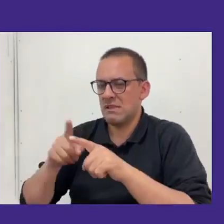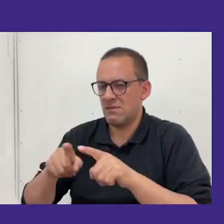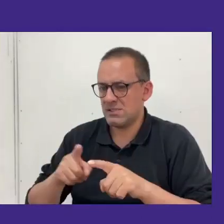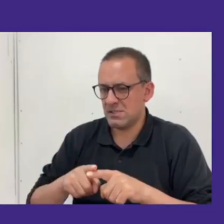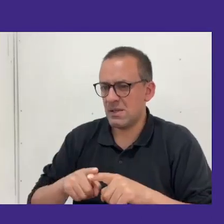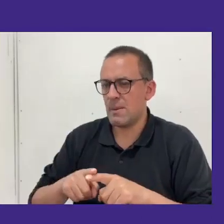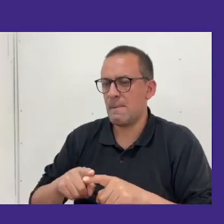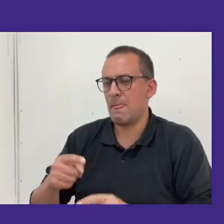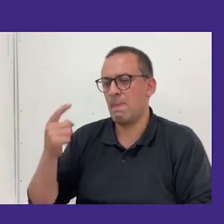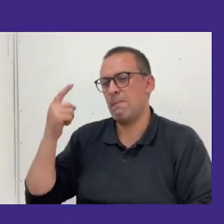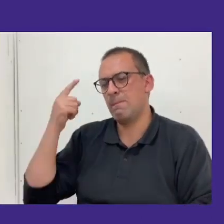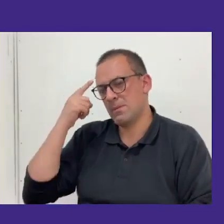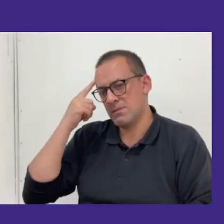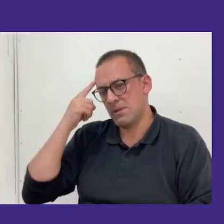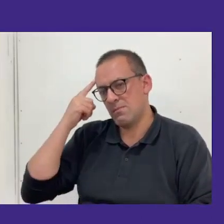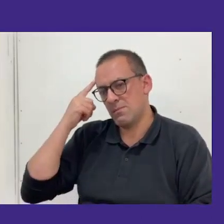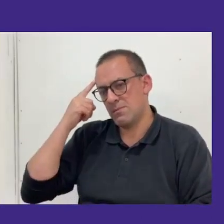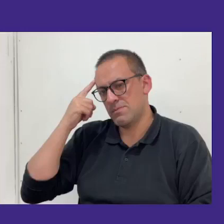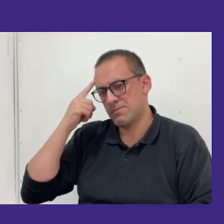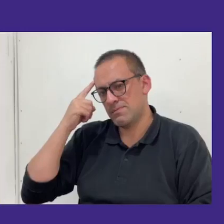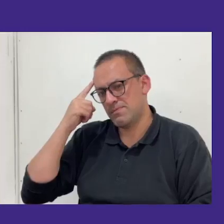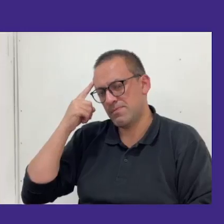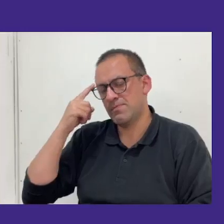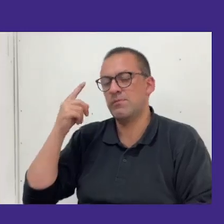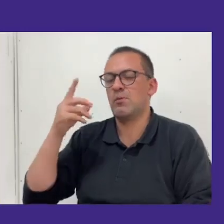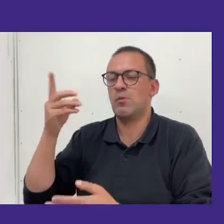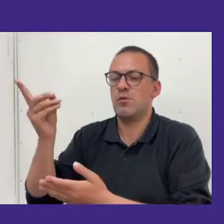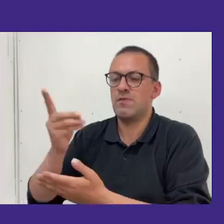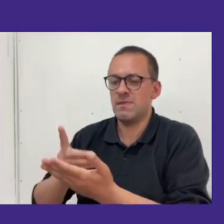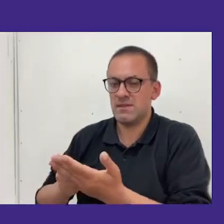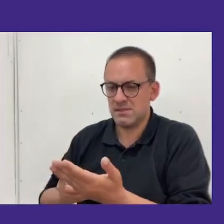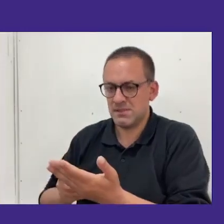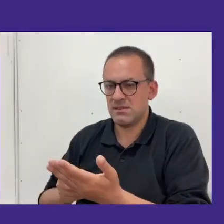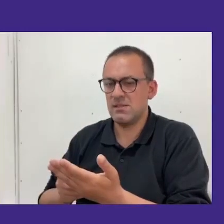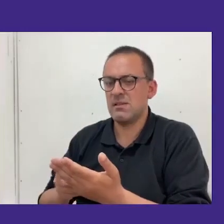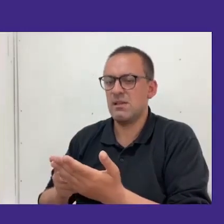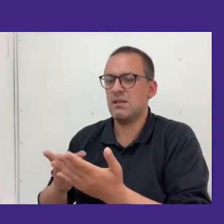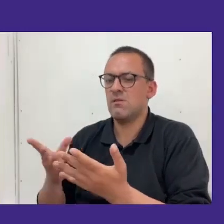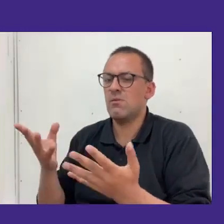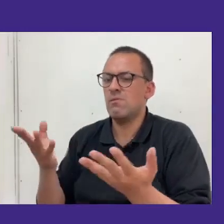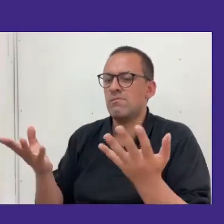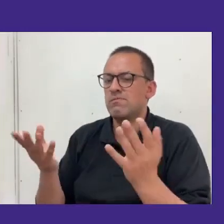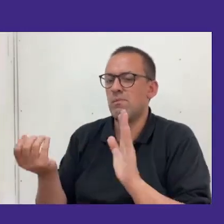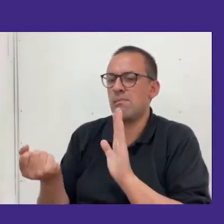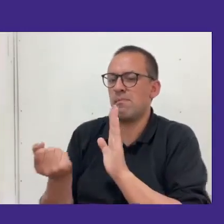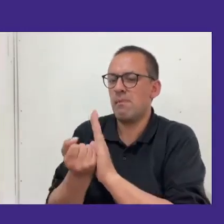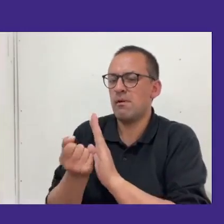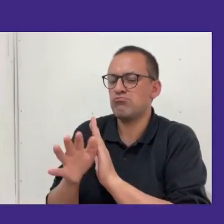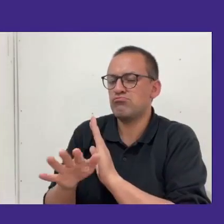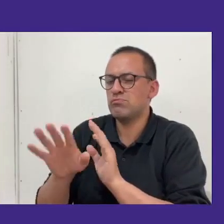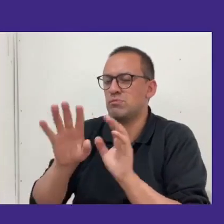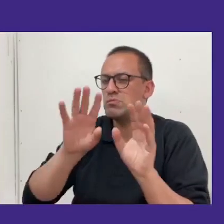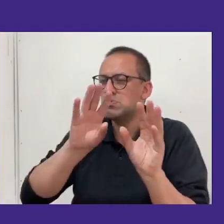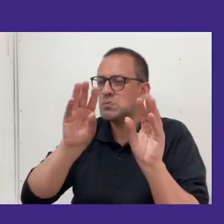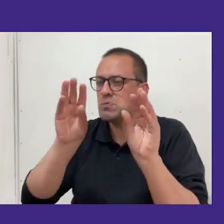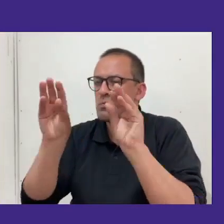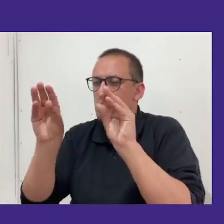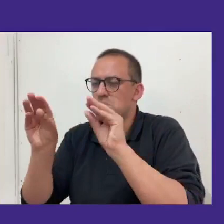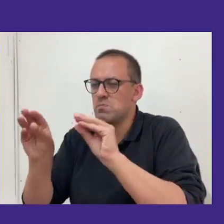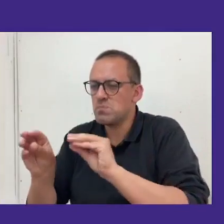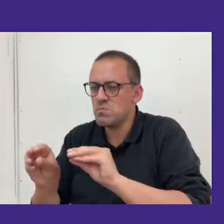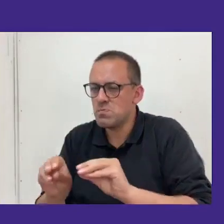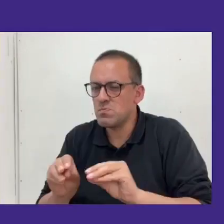Entonces, fuimos progresando con un diseñador para lograr un logo que nos acomodara y que nos gustara a todos hasta aquel actual